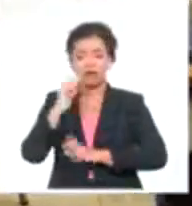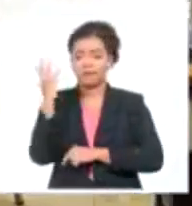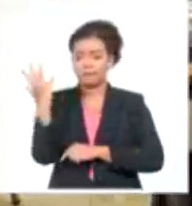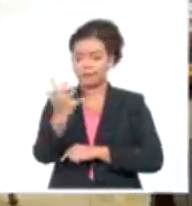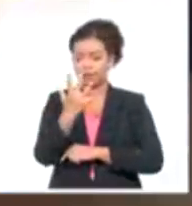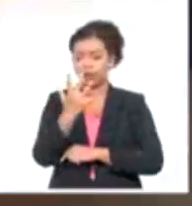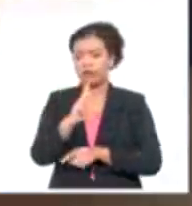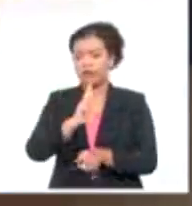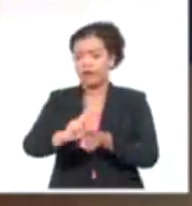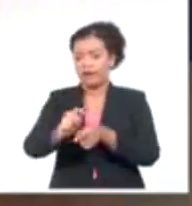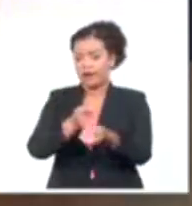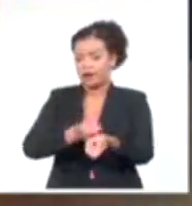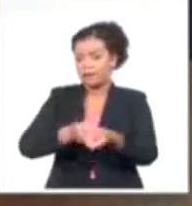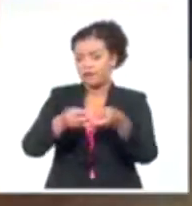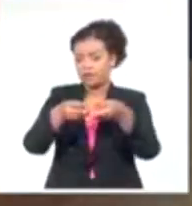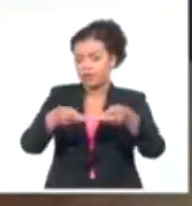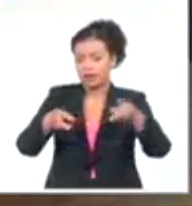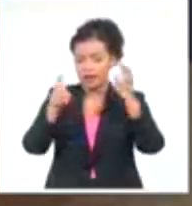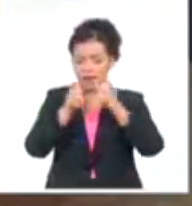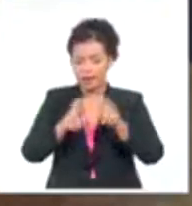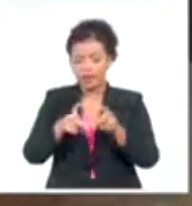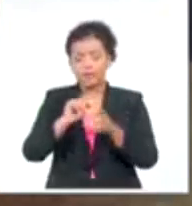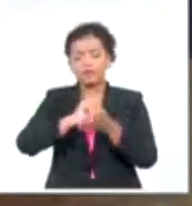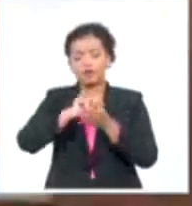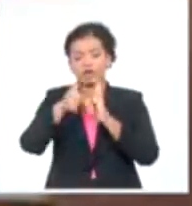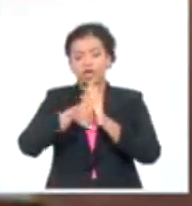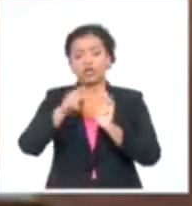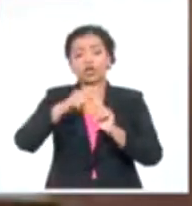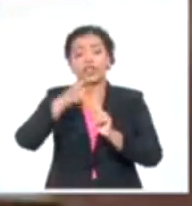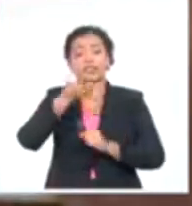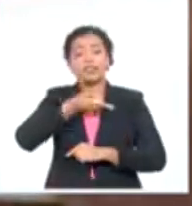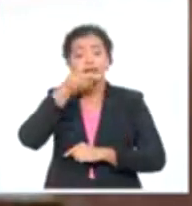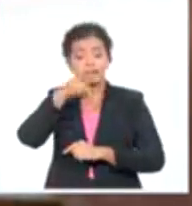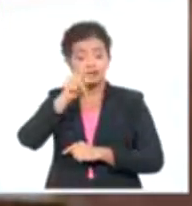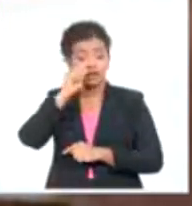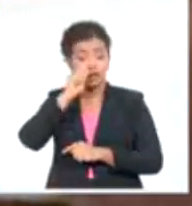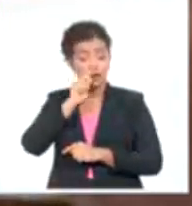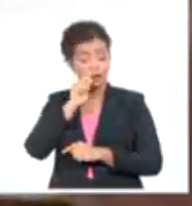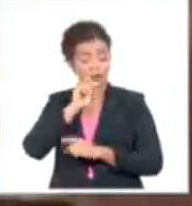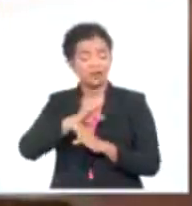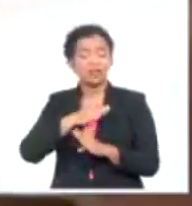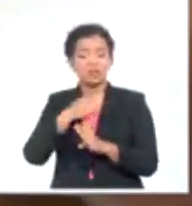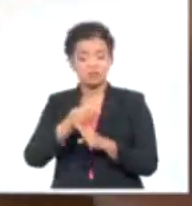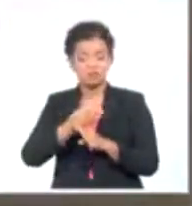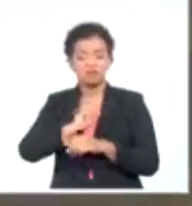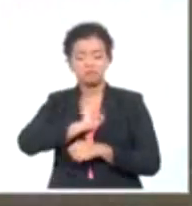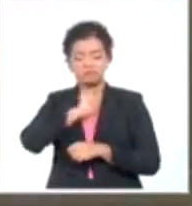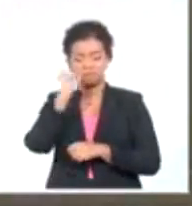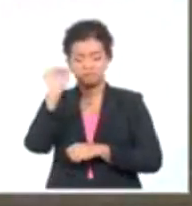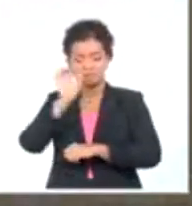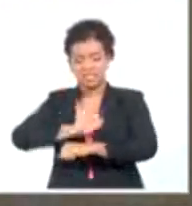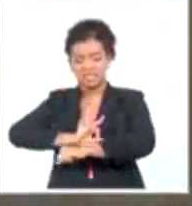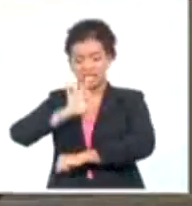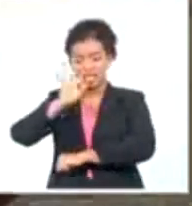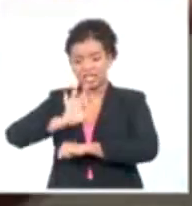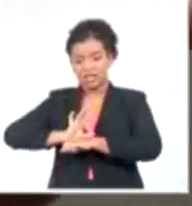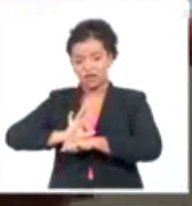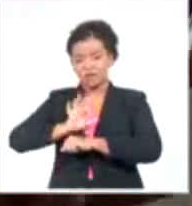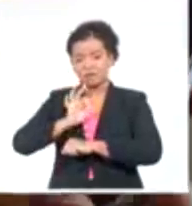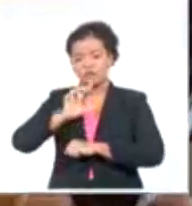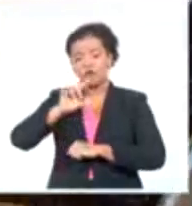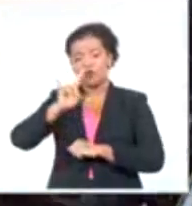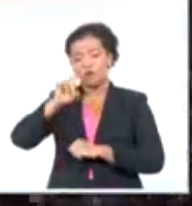sueño cumplido para Orestes y el proyecto de tesis que otorgará a Alex el título de ingeniero automático de la CUJAE.